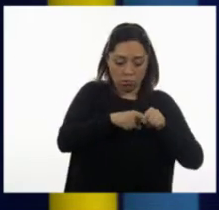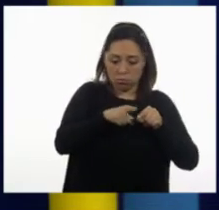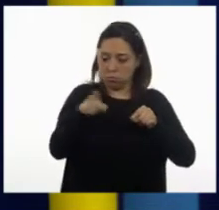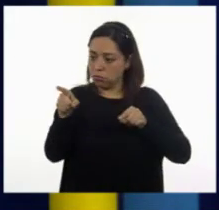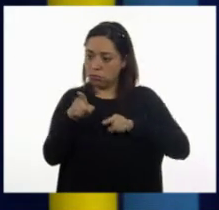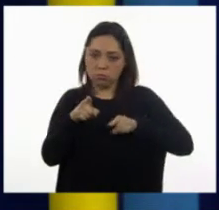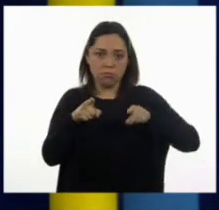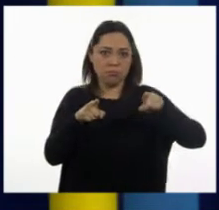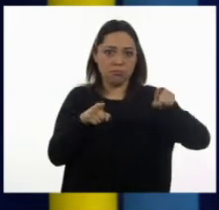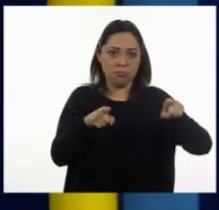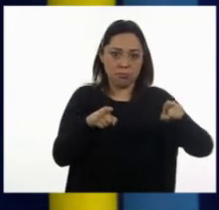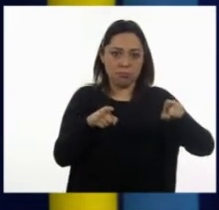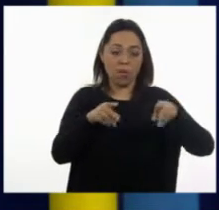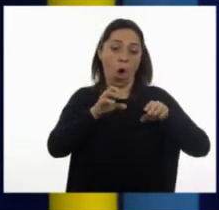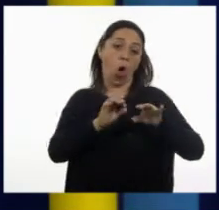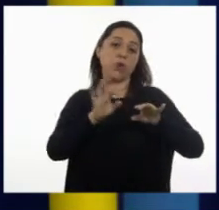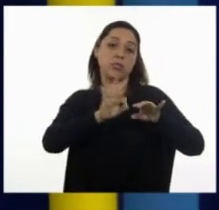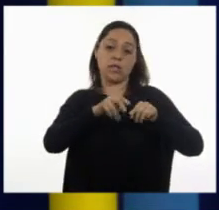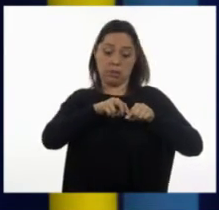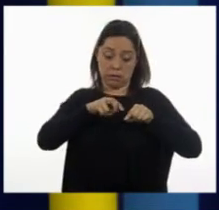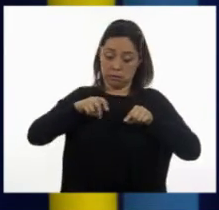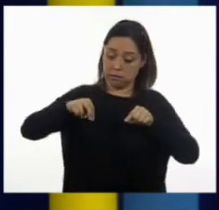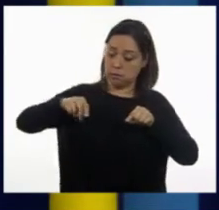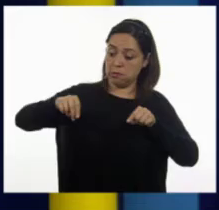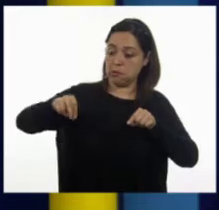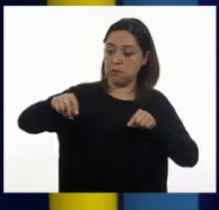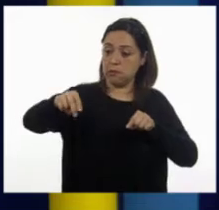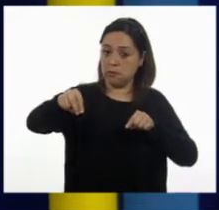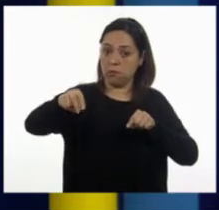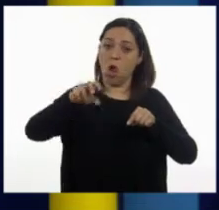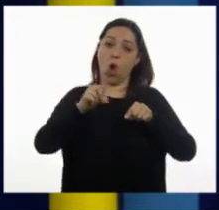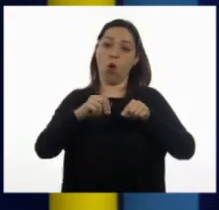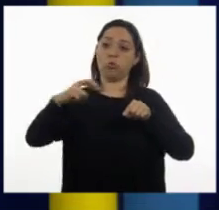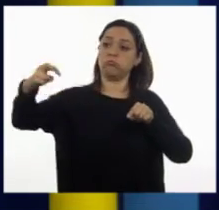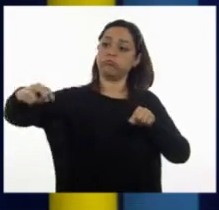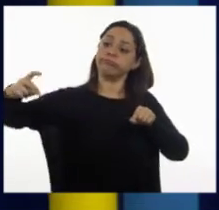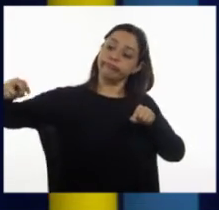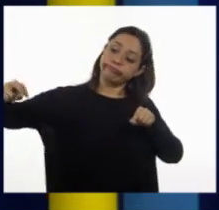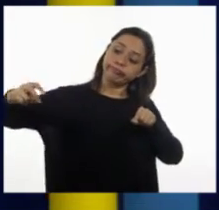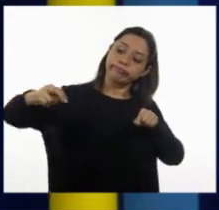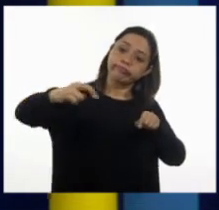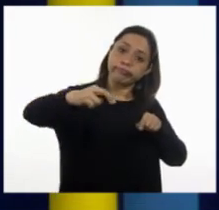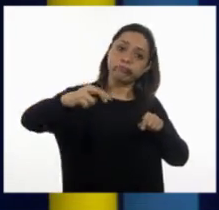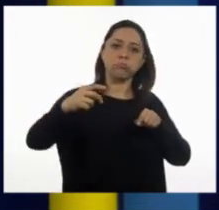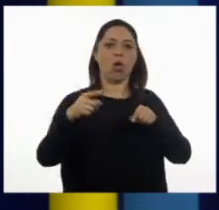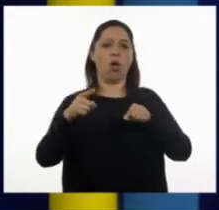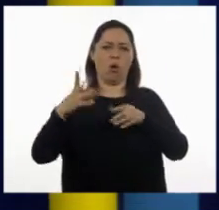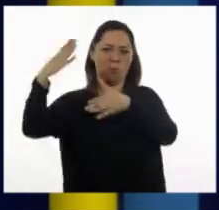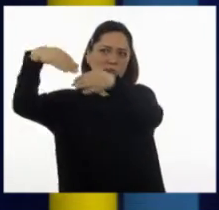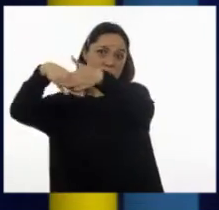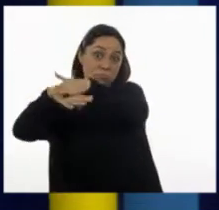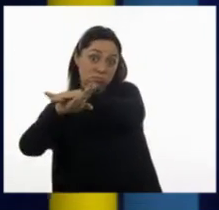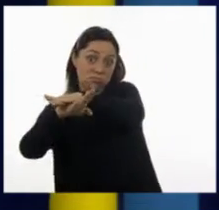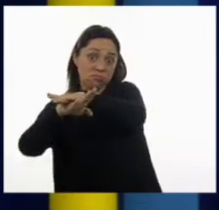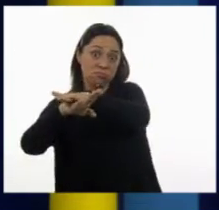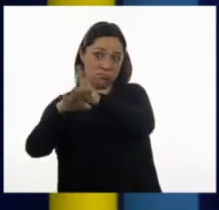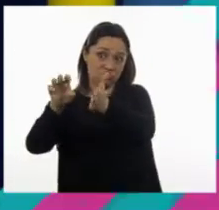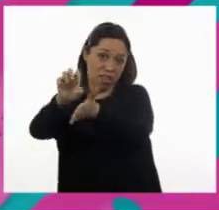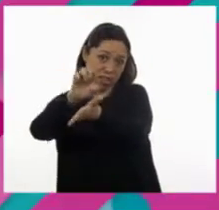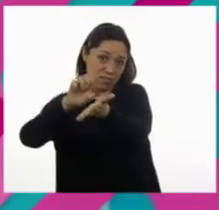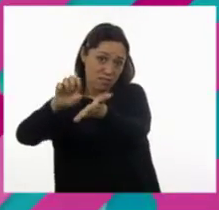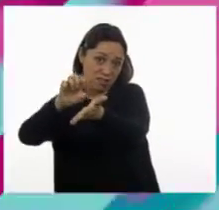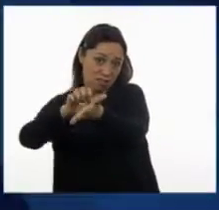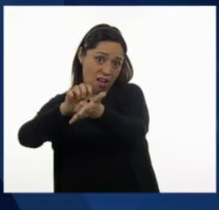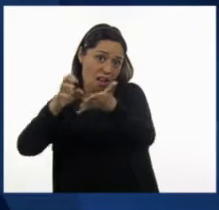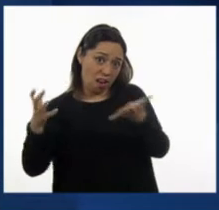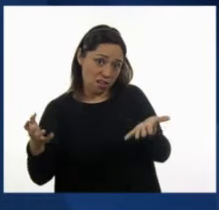desde la parte de atrás hasta esa sección a que caminen desde una entrada que está junto al escenario o desde una entrada que está, por ejemplo,